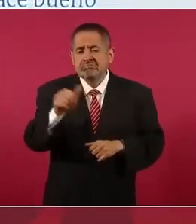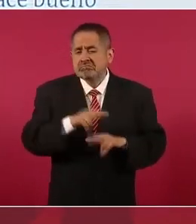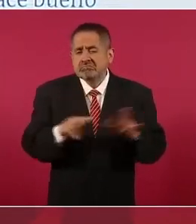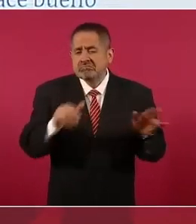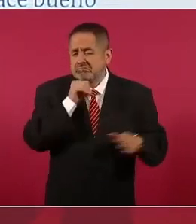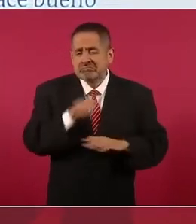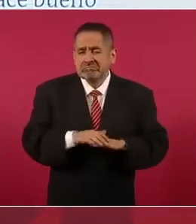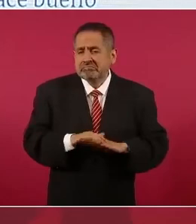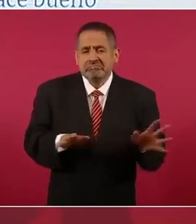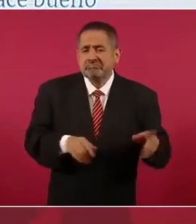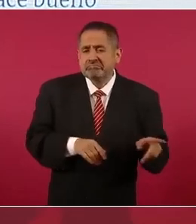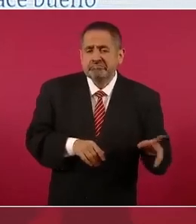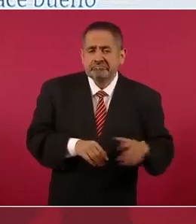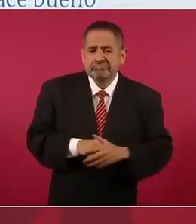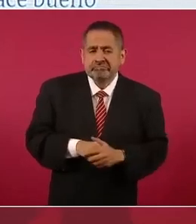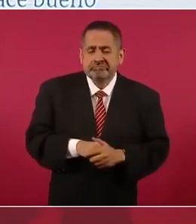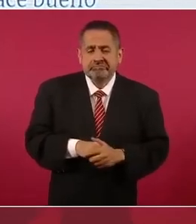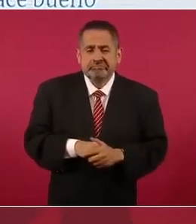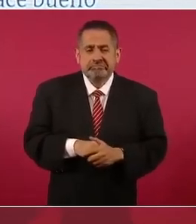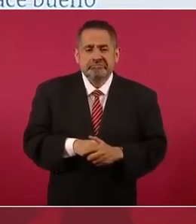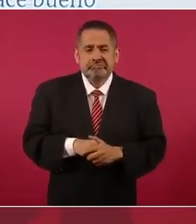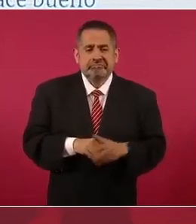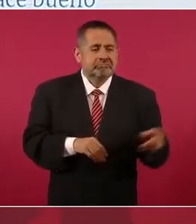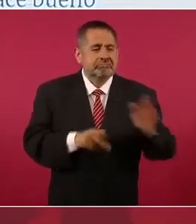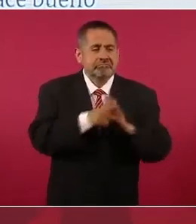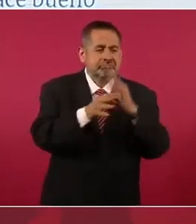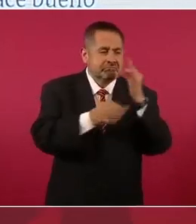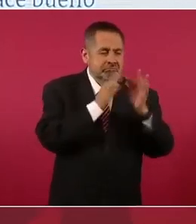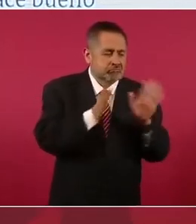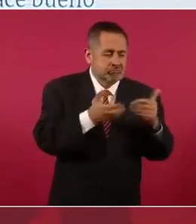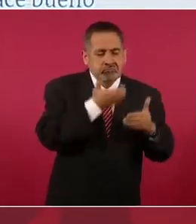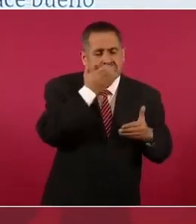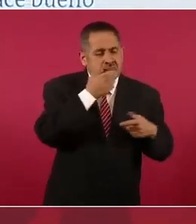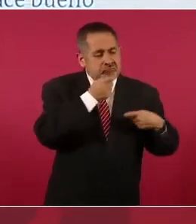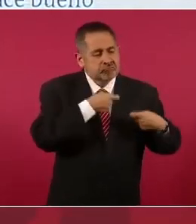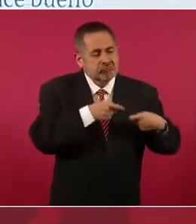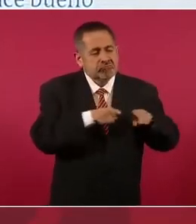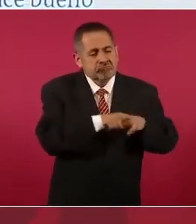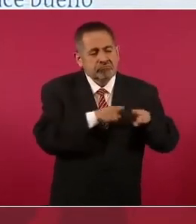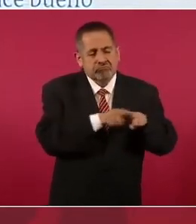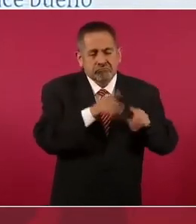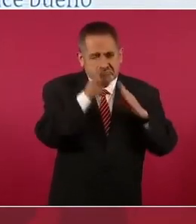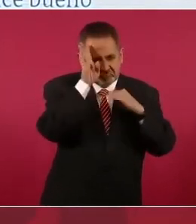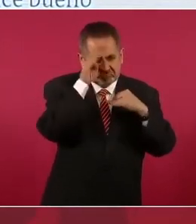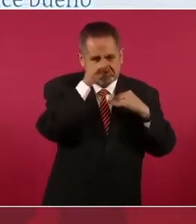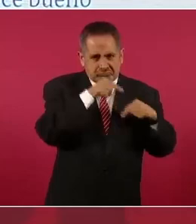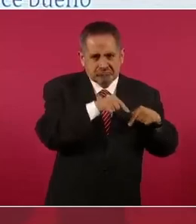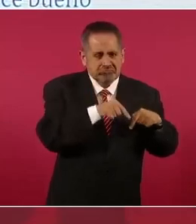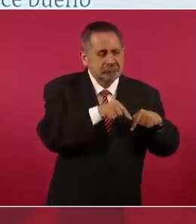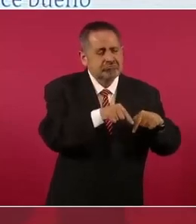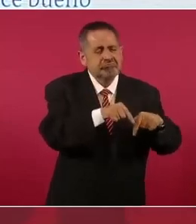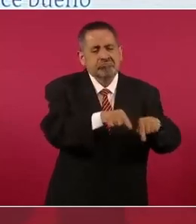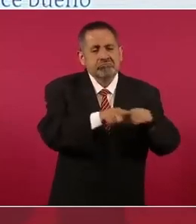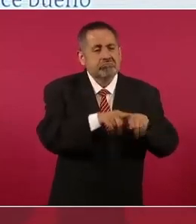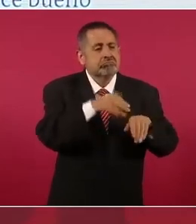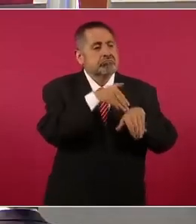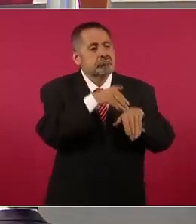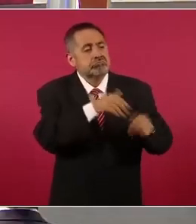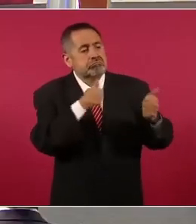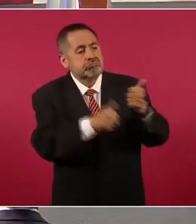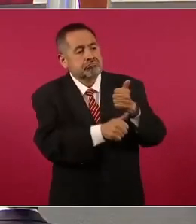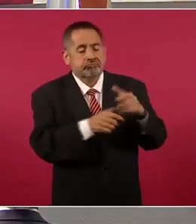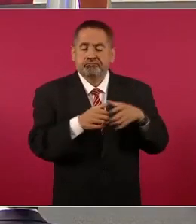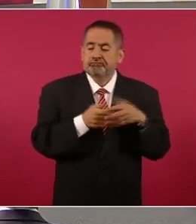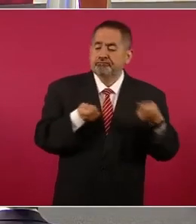un periodismo conservador al servicio de